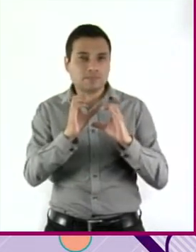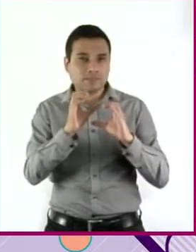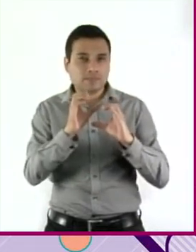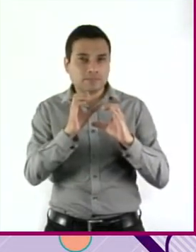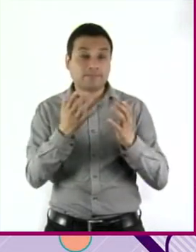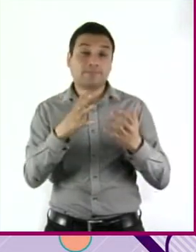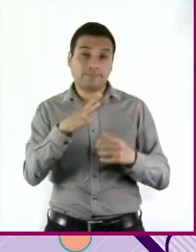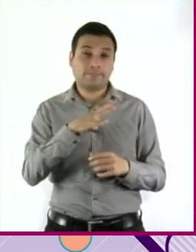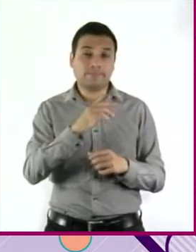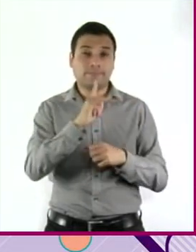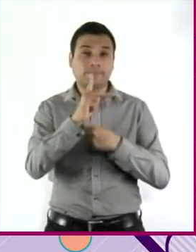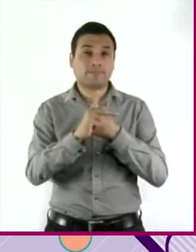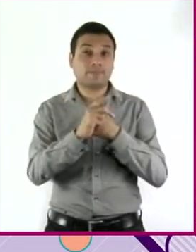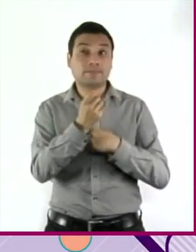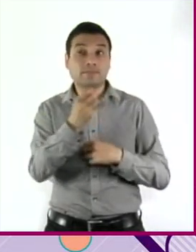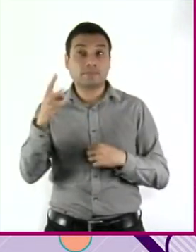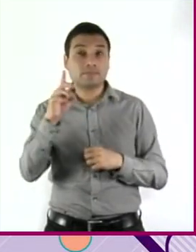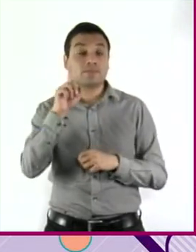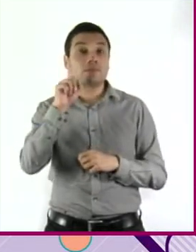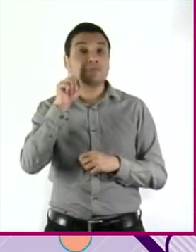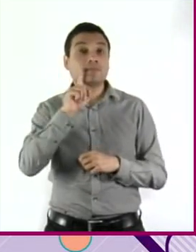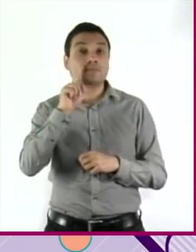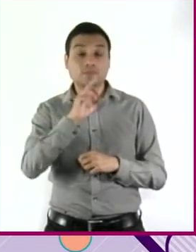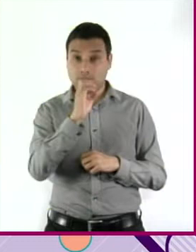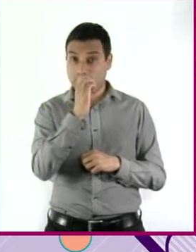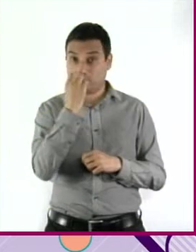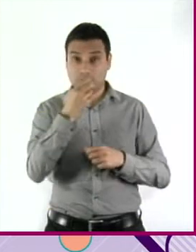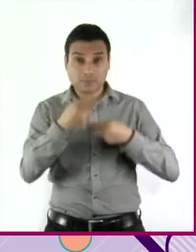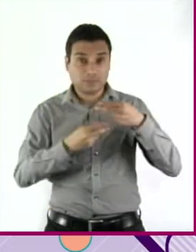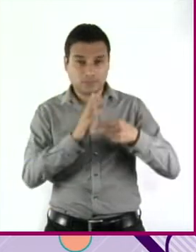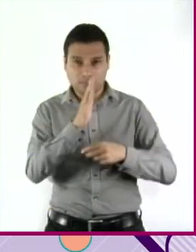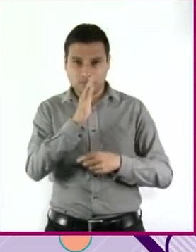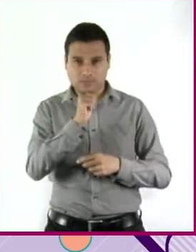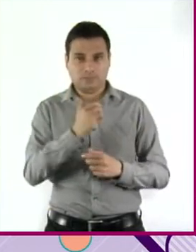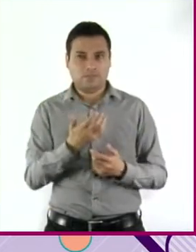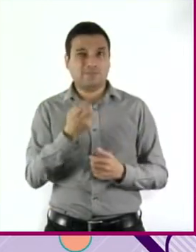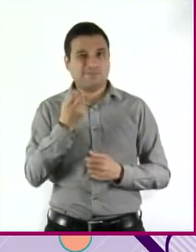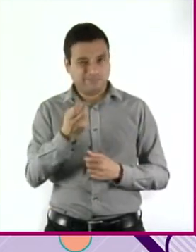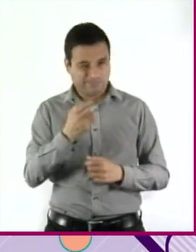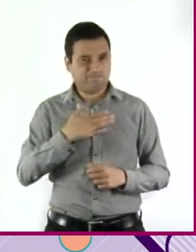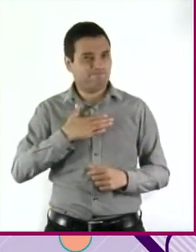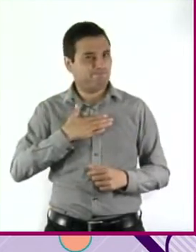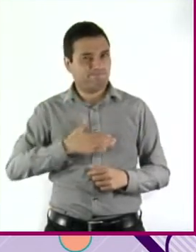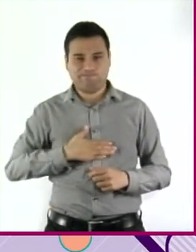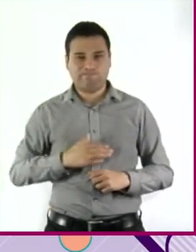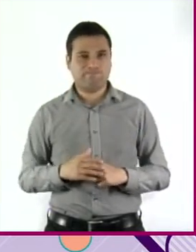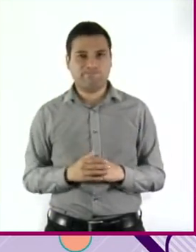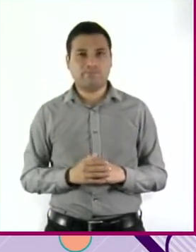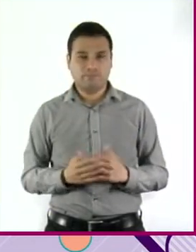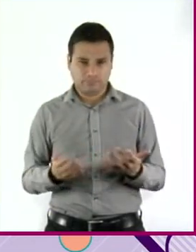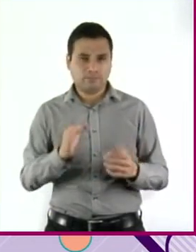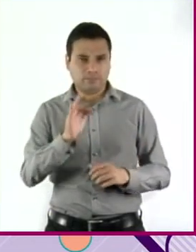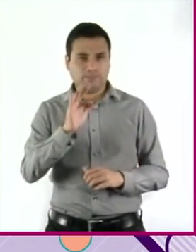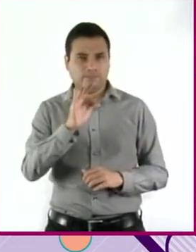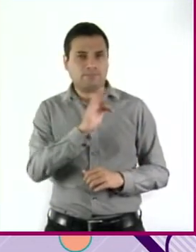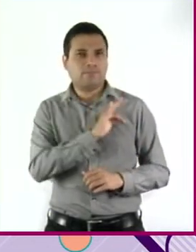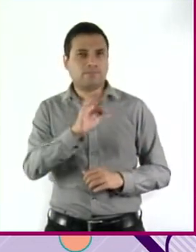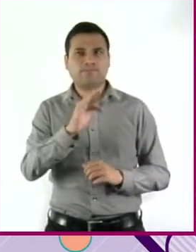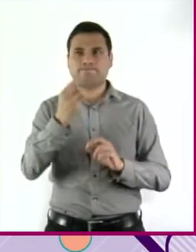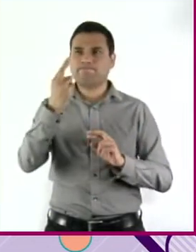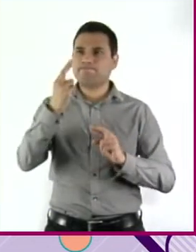donde no se permite a la mujer acudir a la escuela. Eso es muy injusto. Y ahí sí o sí es legítimo protestar.